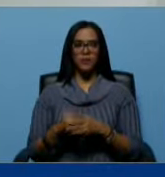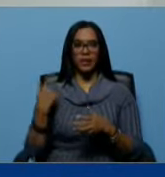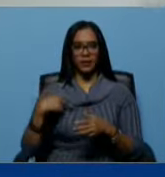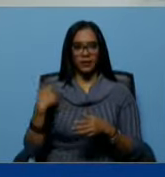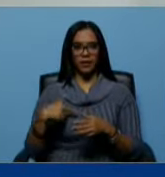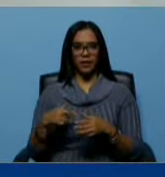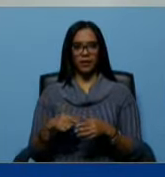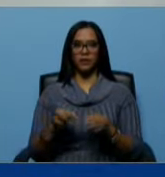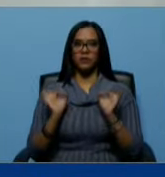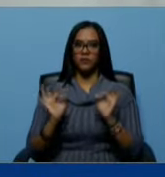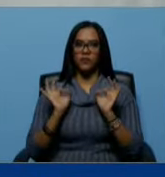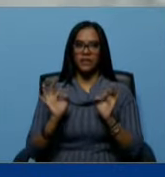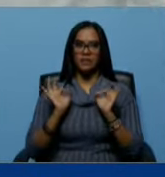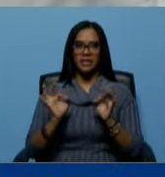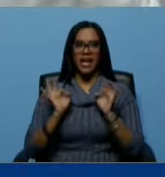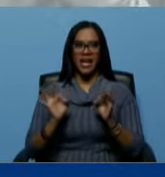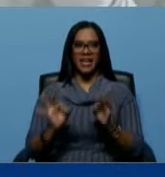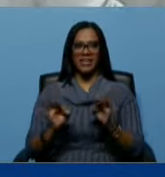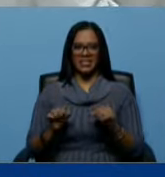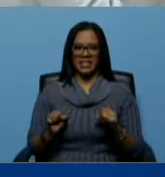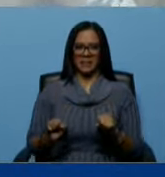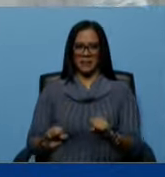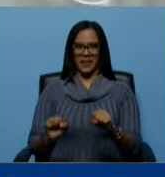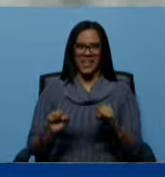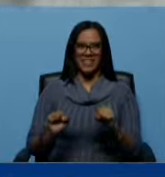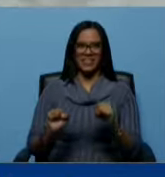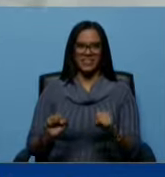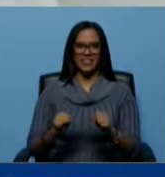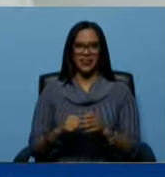suficiente peso para la estabilidad.